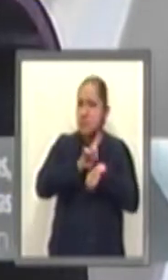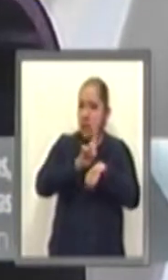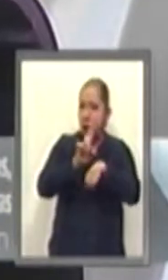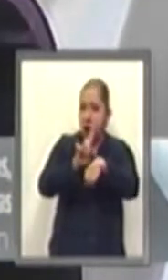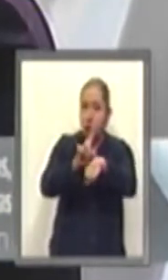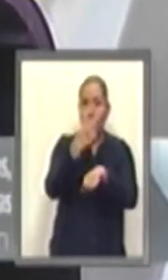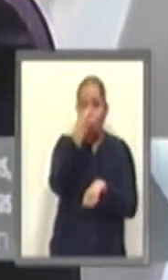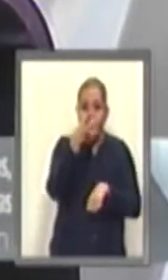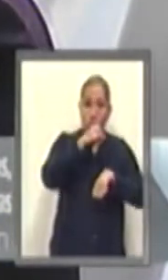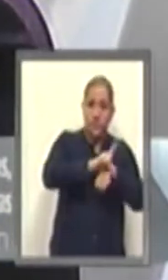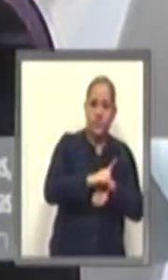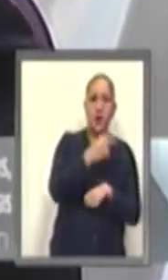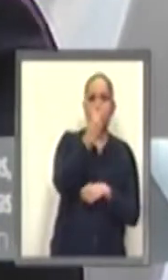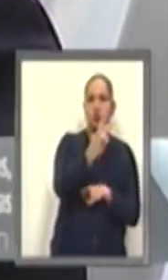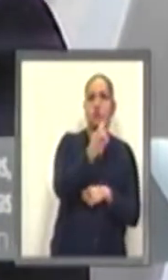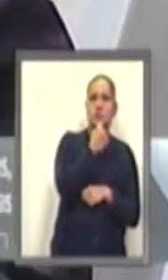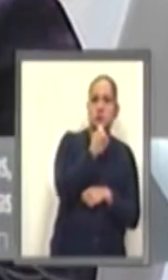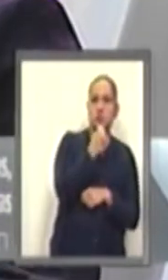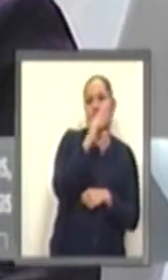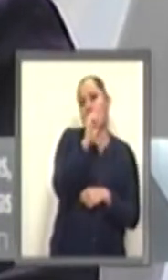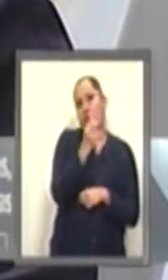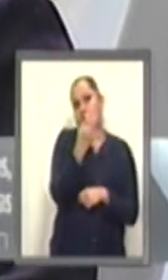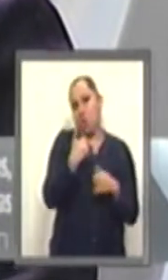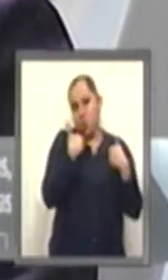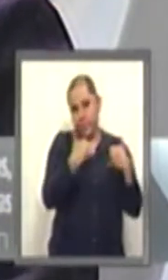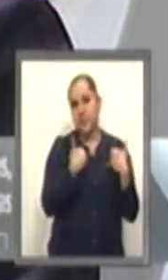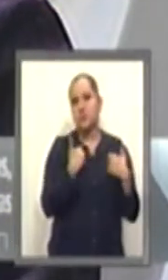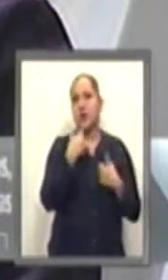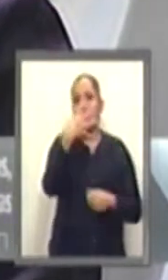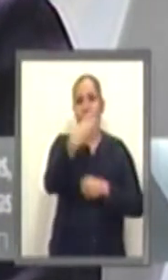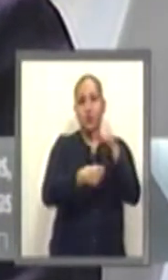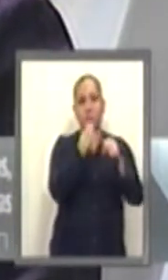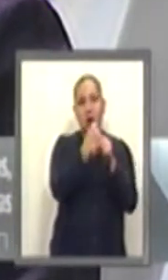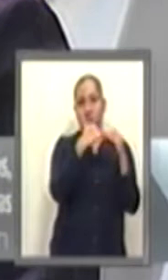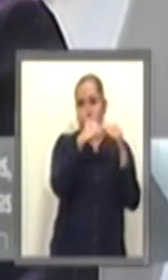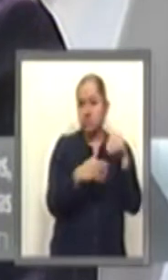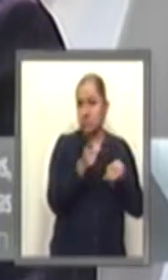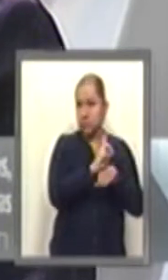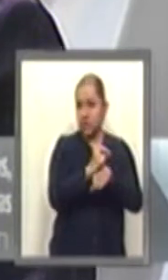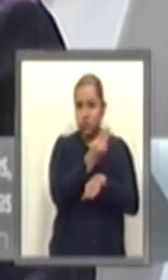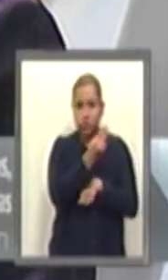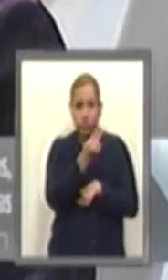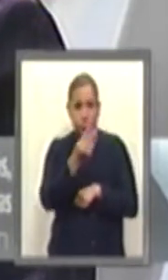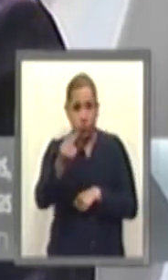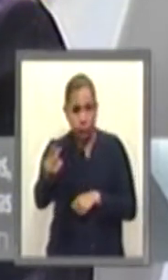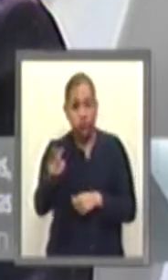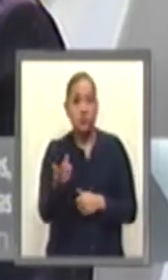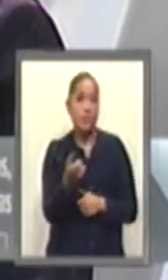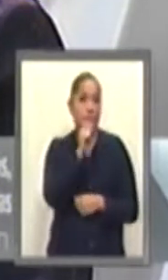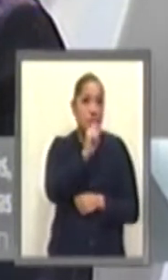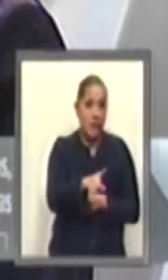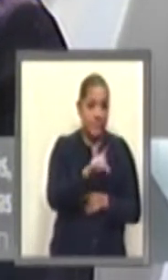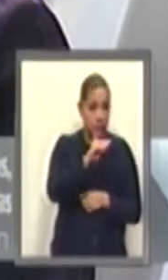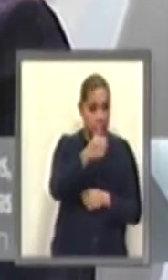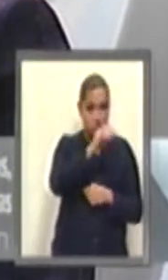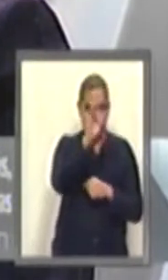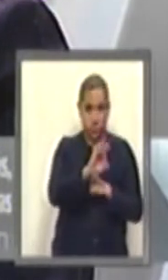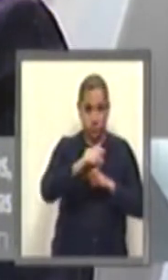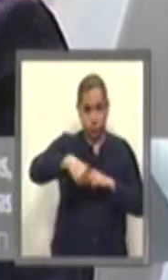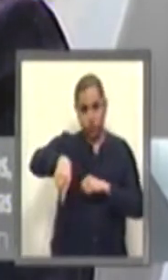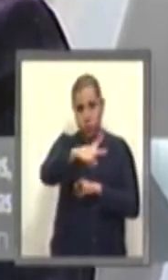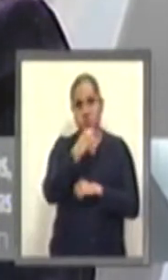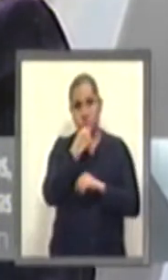o adolescentes menores de catorce años. Además, el sesenta y dos por ciento de los niños y niñas